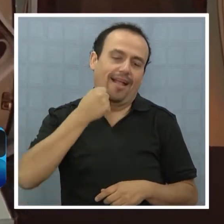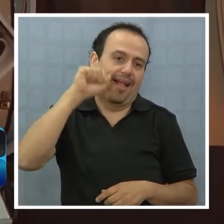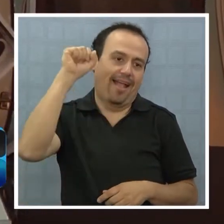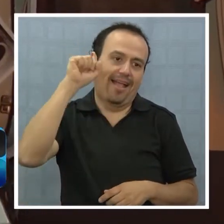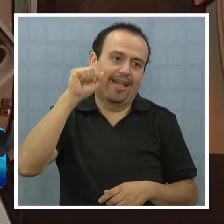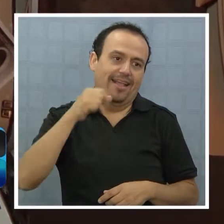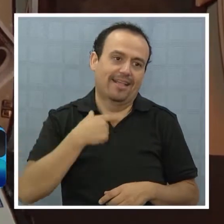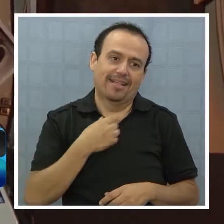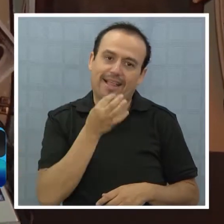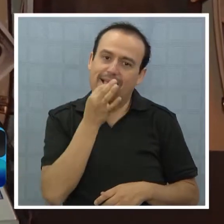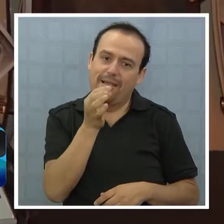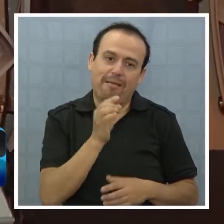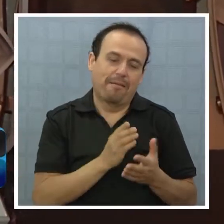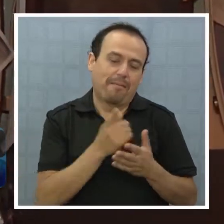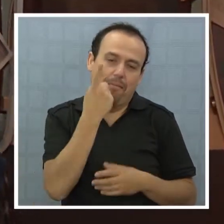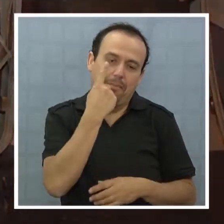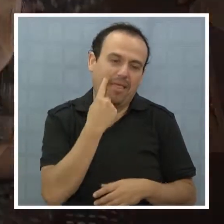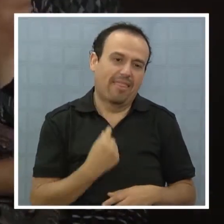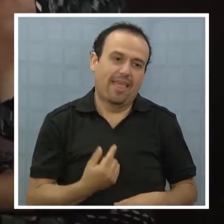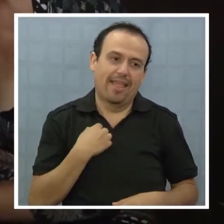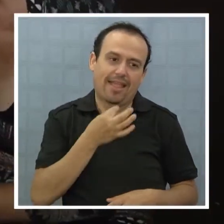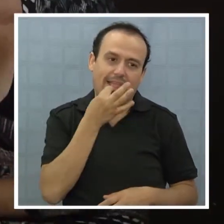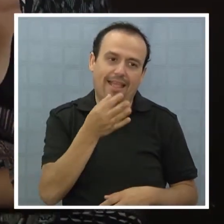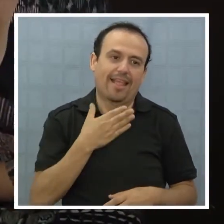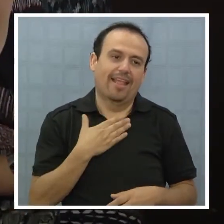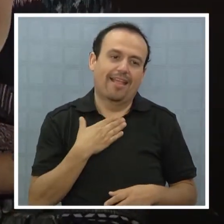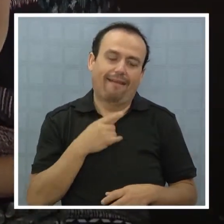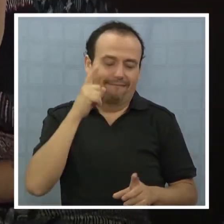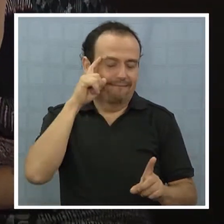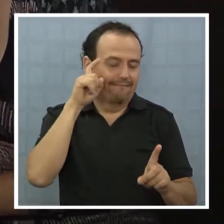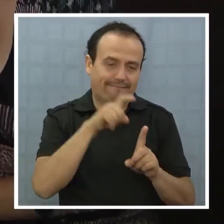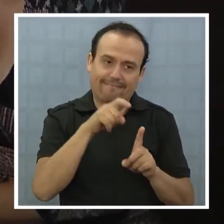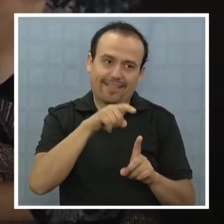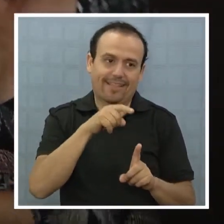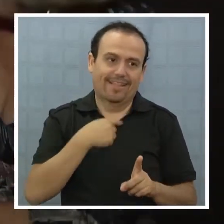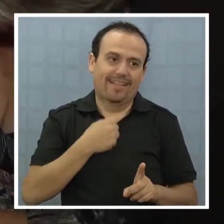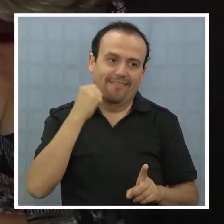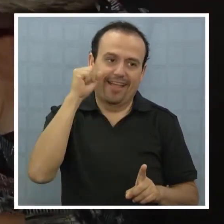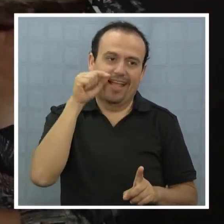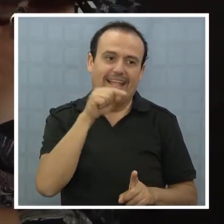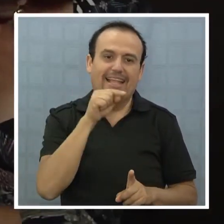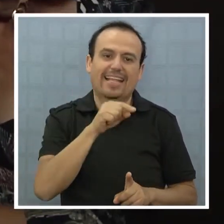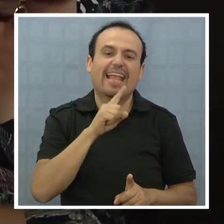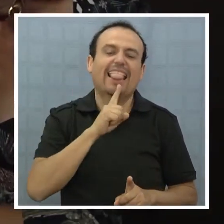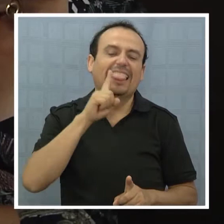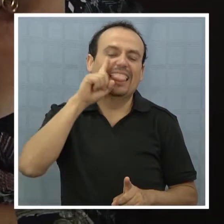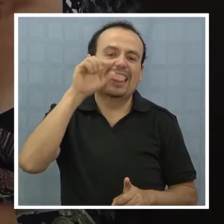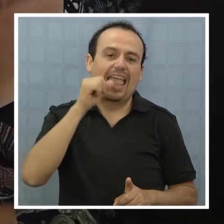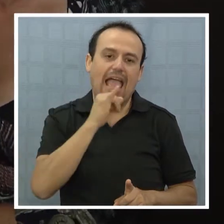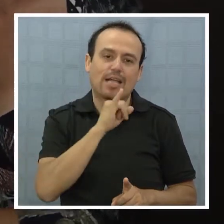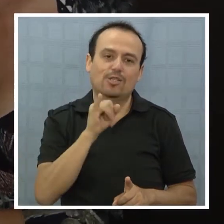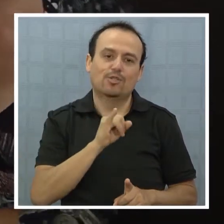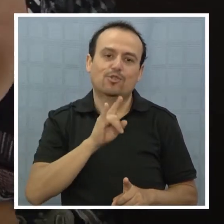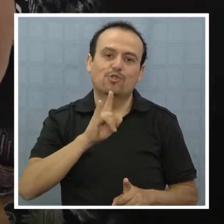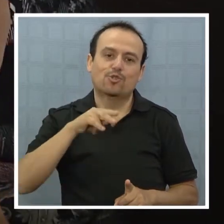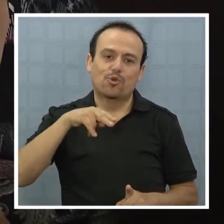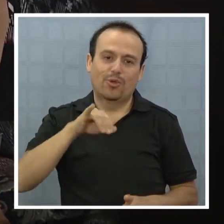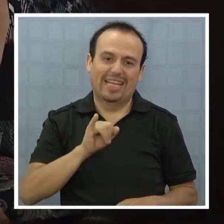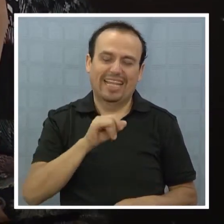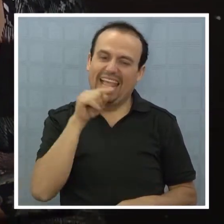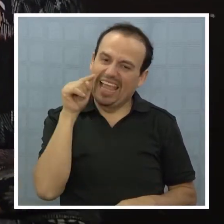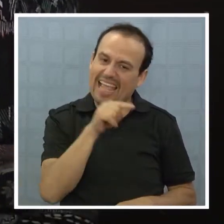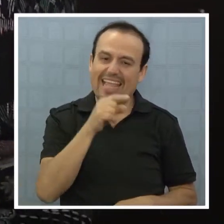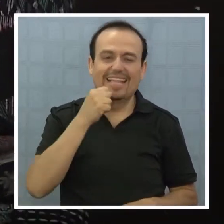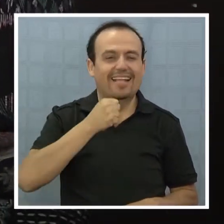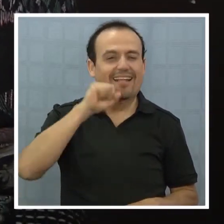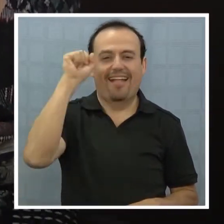salir. Yo lo dije desde el primer día, yo tengo mi favorita, yo tengo mi candidata, la tía Zuni. Ella era la que tenía que